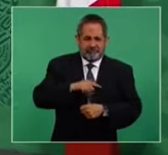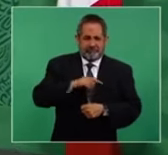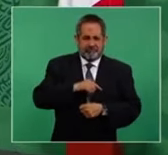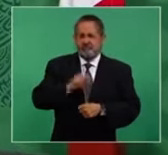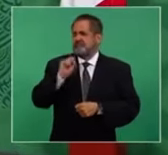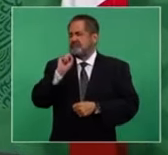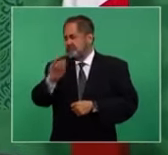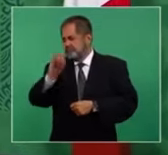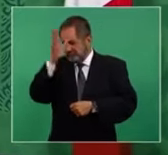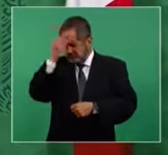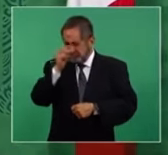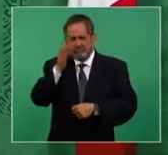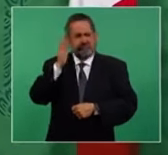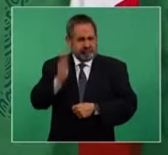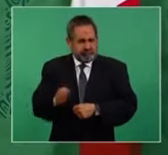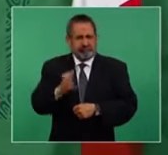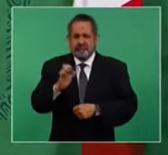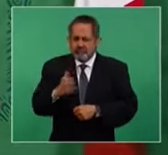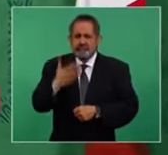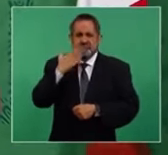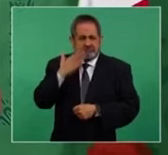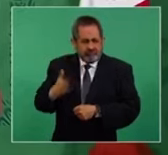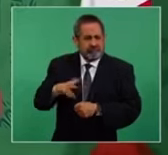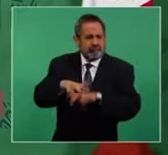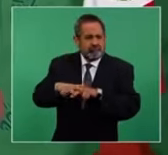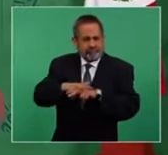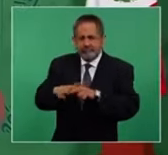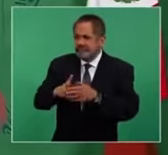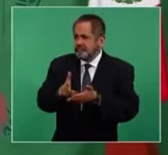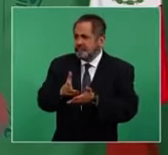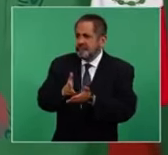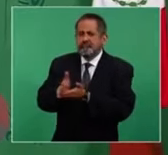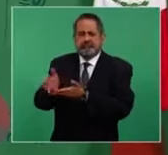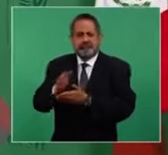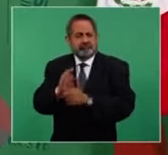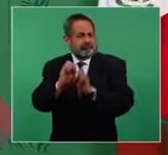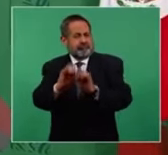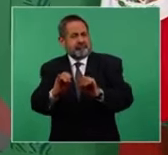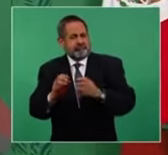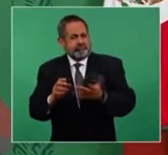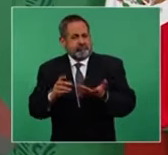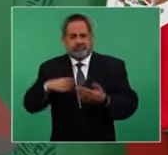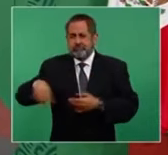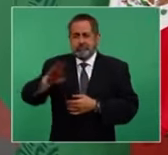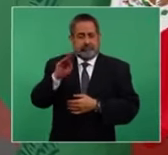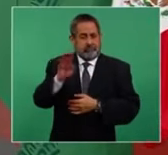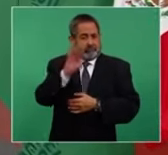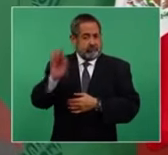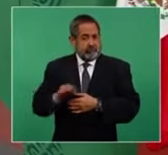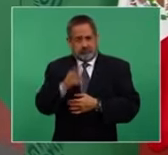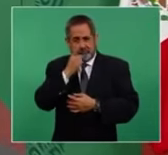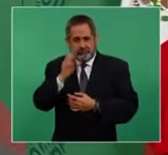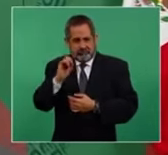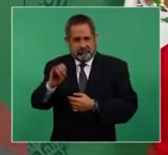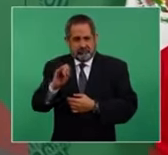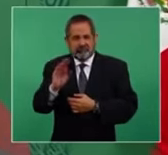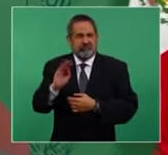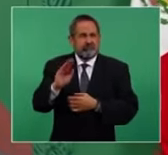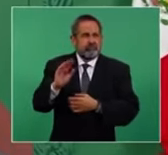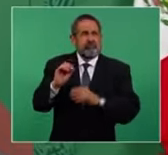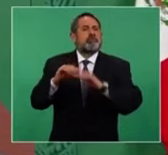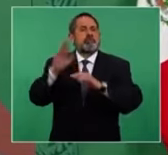la obra, si no es que más.